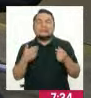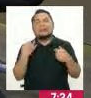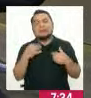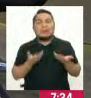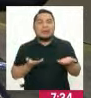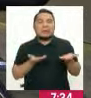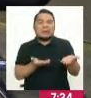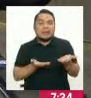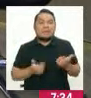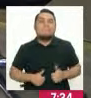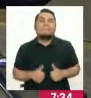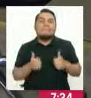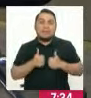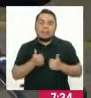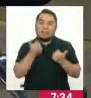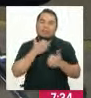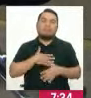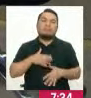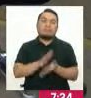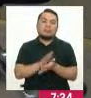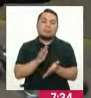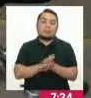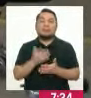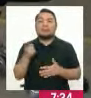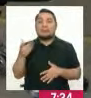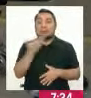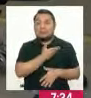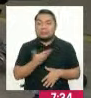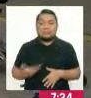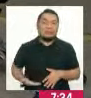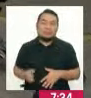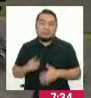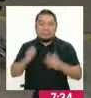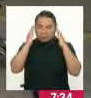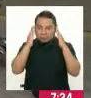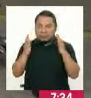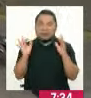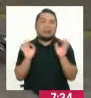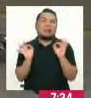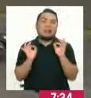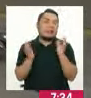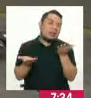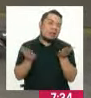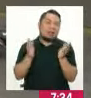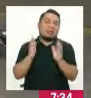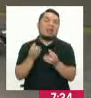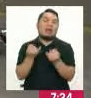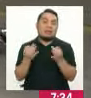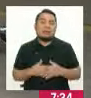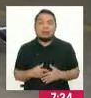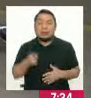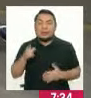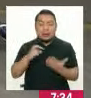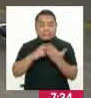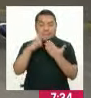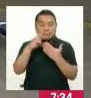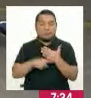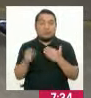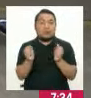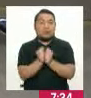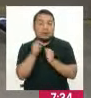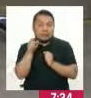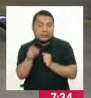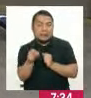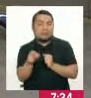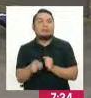tratar de darles una vida digna, sino que muchas veces el Estado tampoco se ocupa de ellos. Entiendo que este programa, este Programa Nacional Contigo,